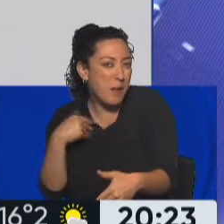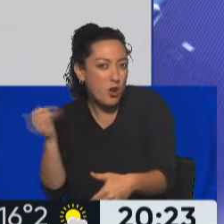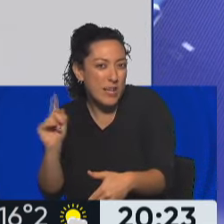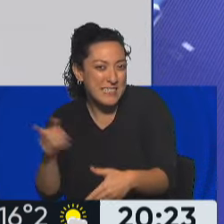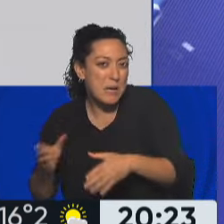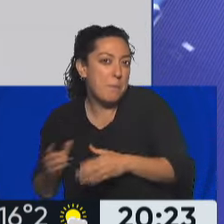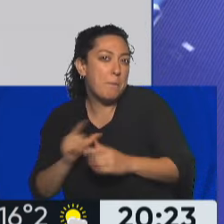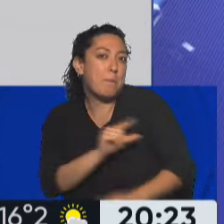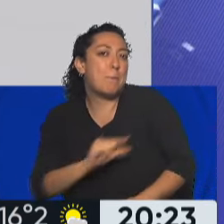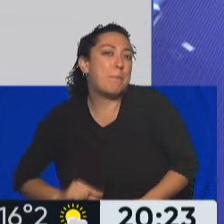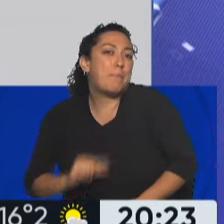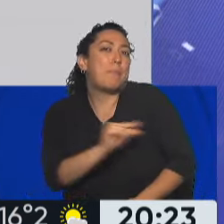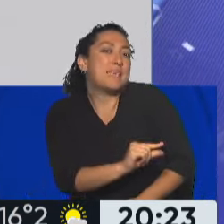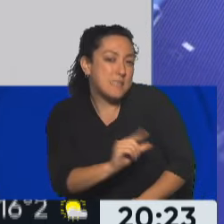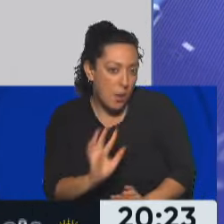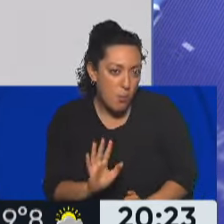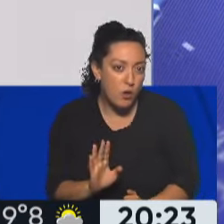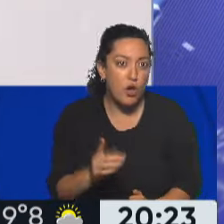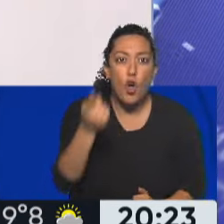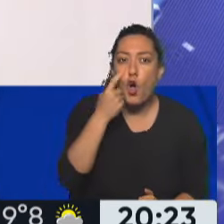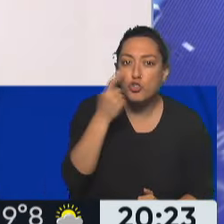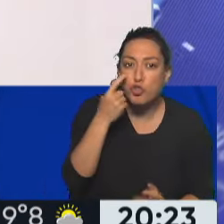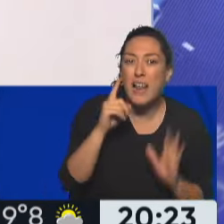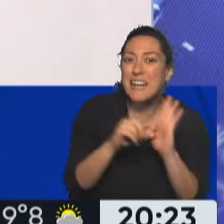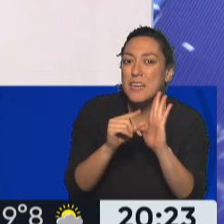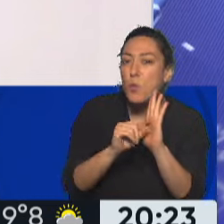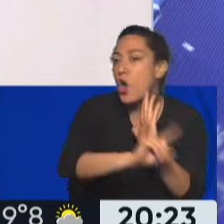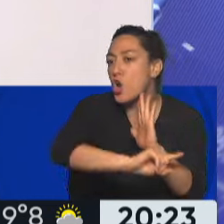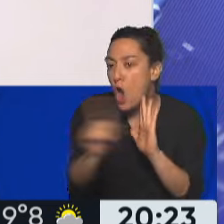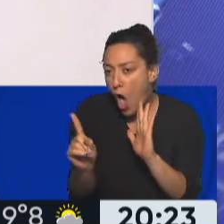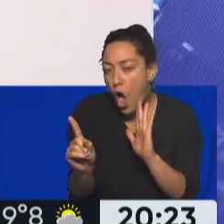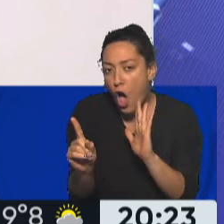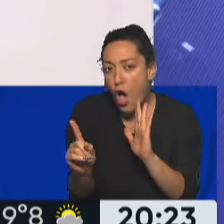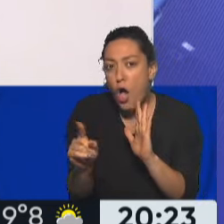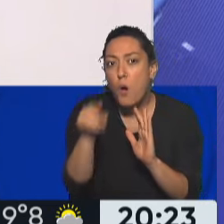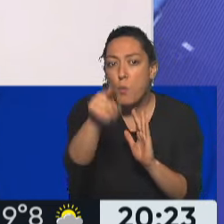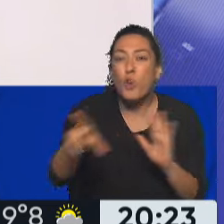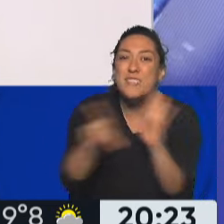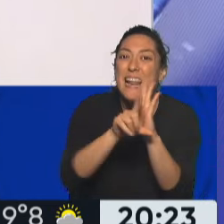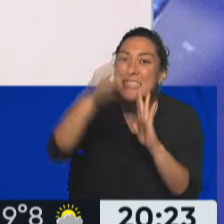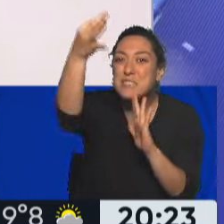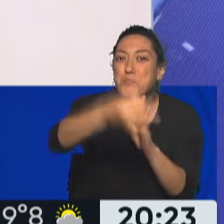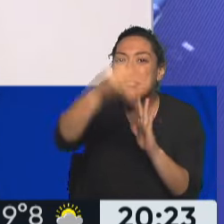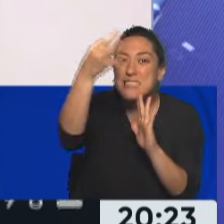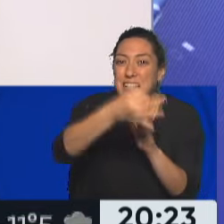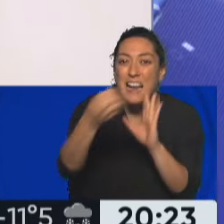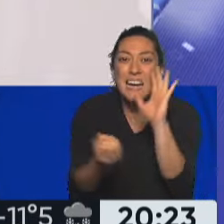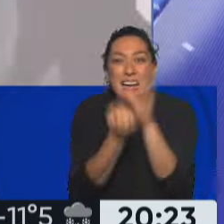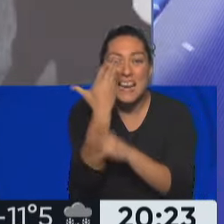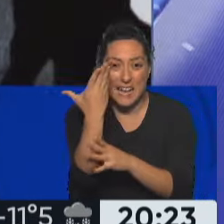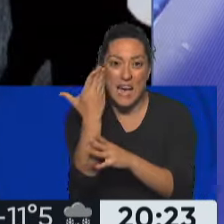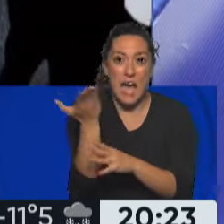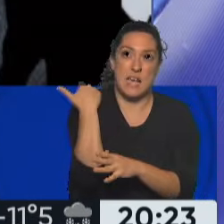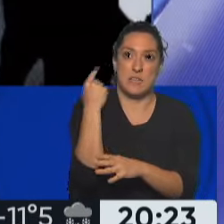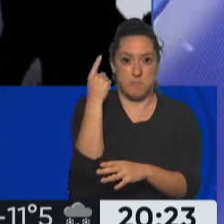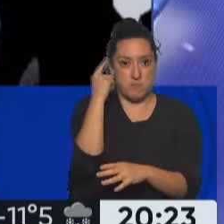de vista legal que habría que revisar? No, no hay que revisar este artículo, sino que lo que tenés que hacer es una ley especial, como se pensó en su momento,